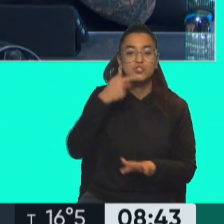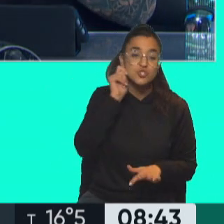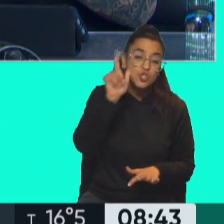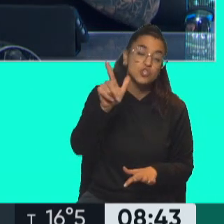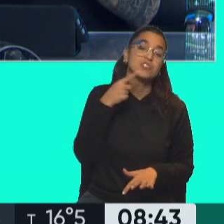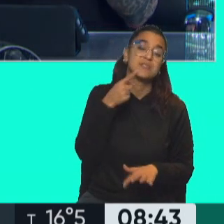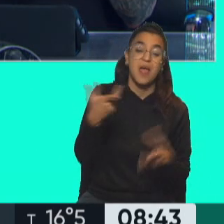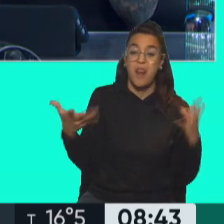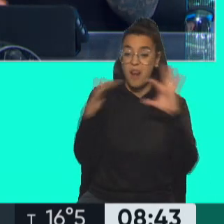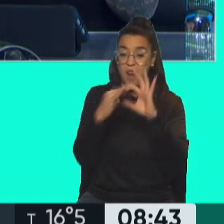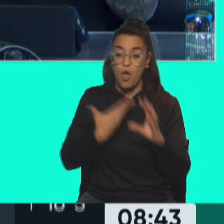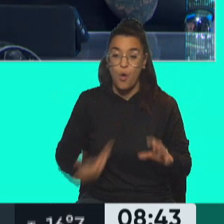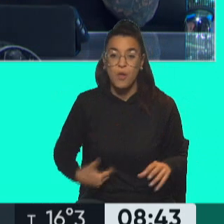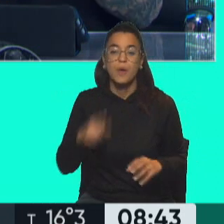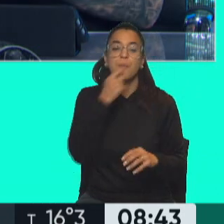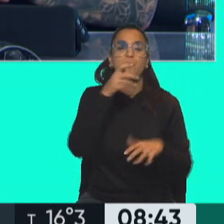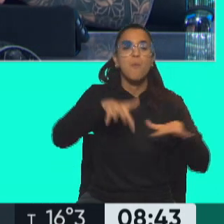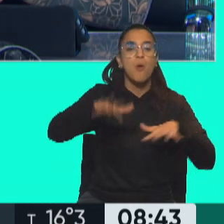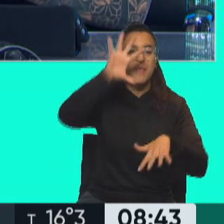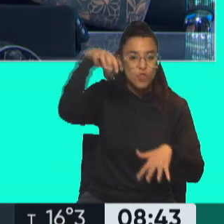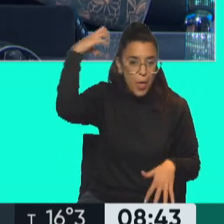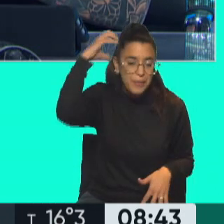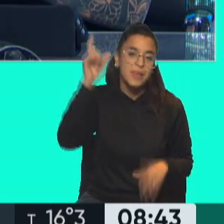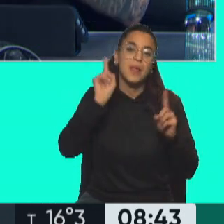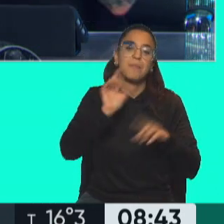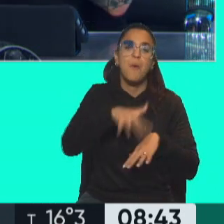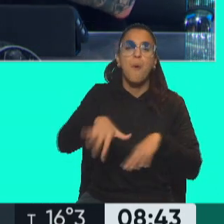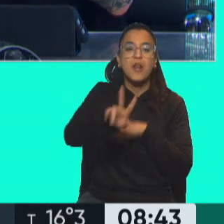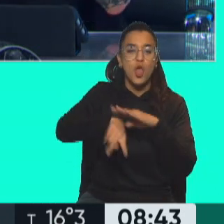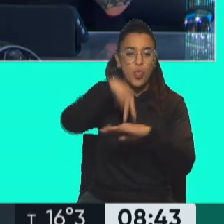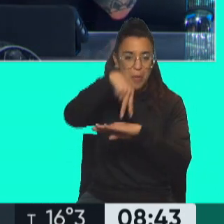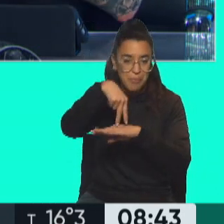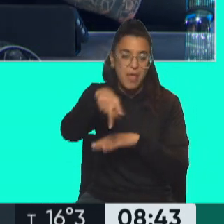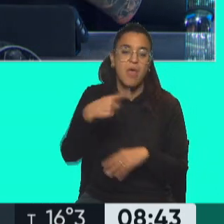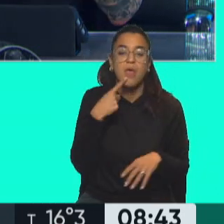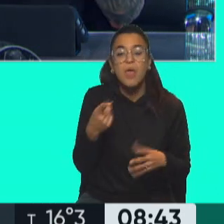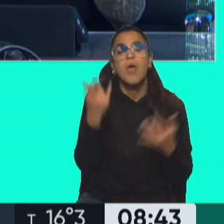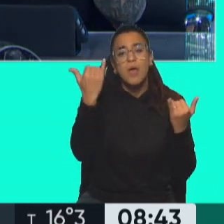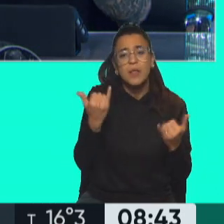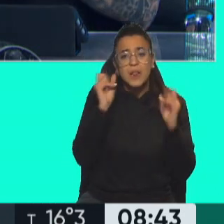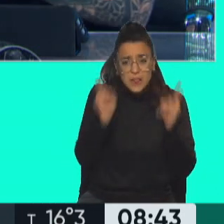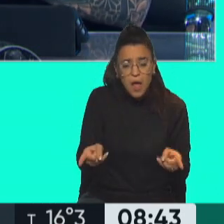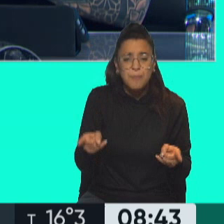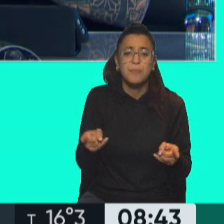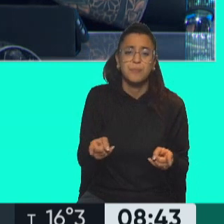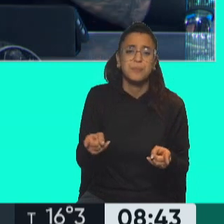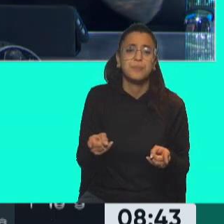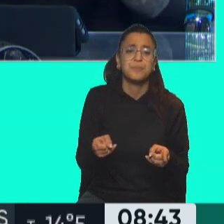alineadas con el Gobierno Nacional, el movimiento Evita, también barrios de pie, pero también cuenta esta